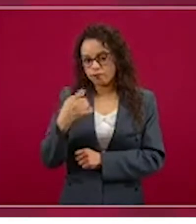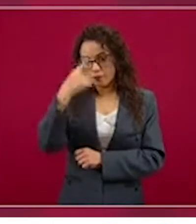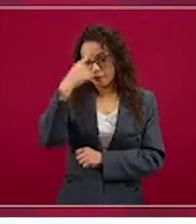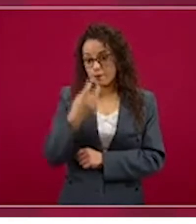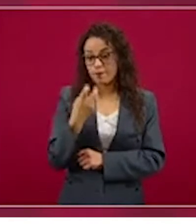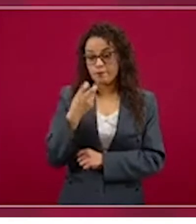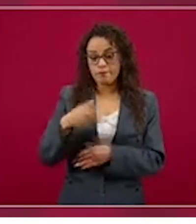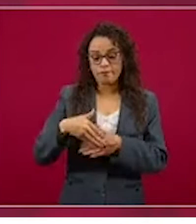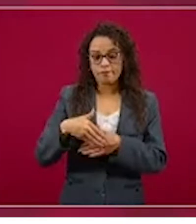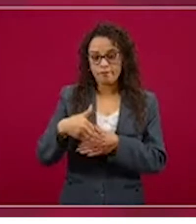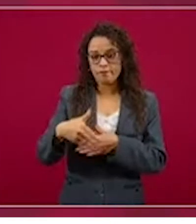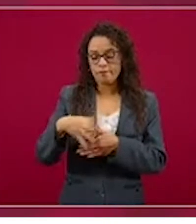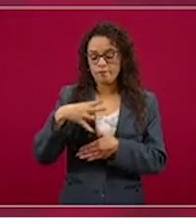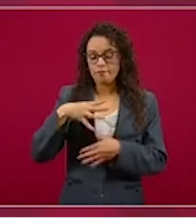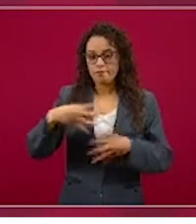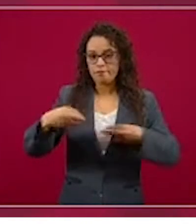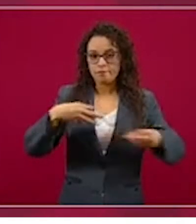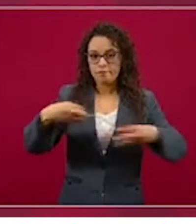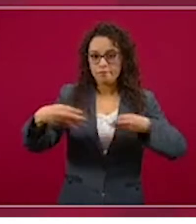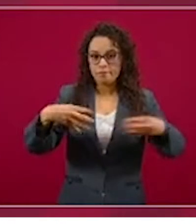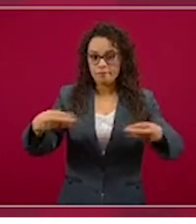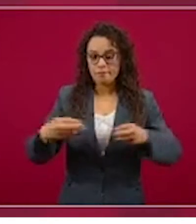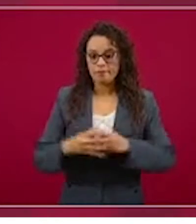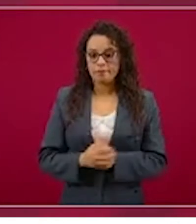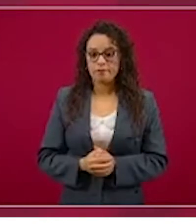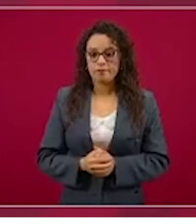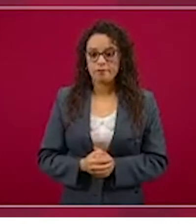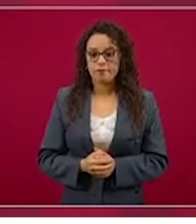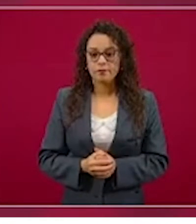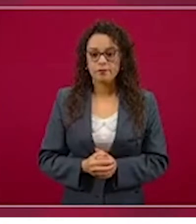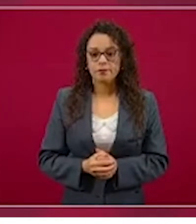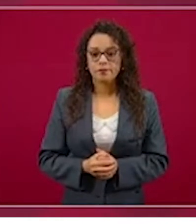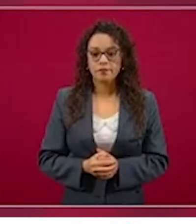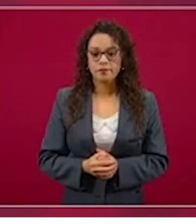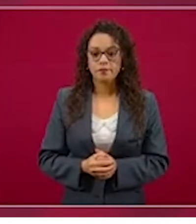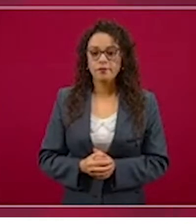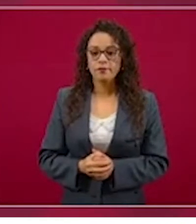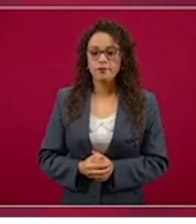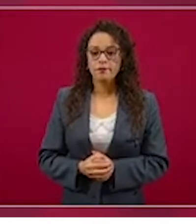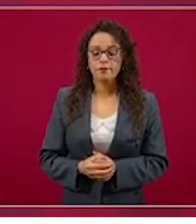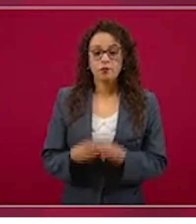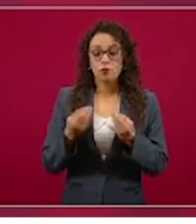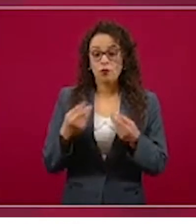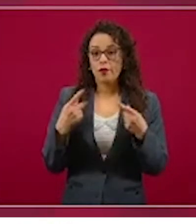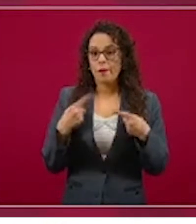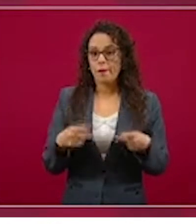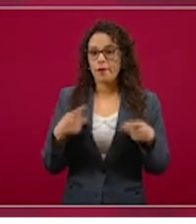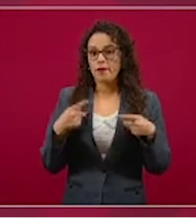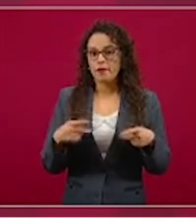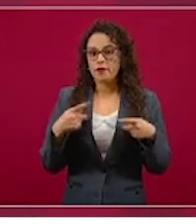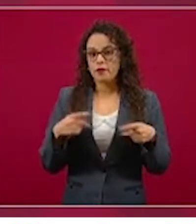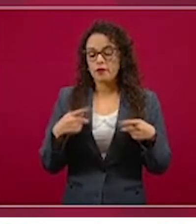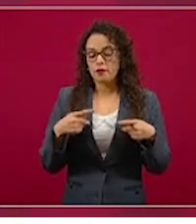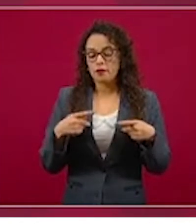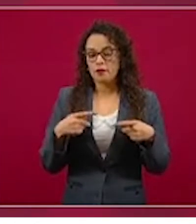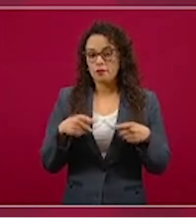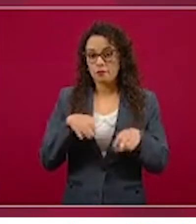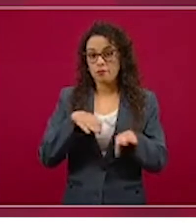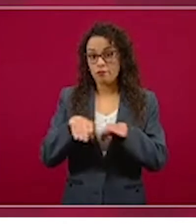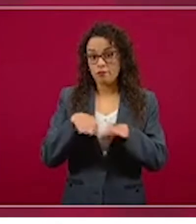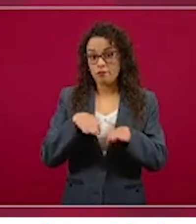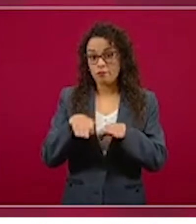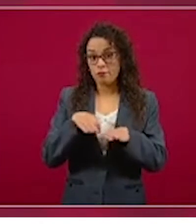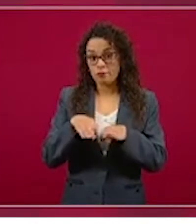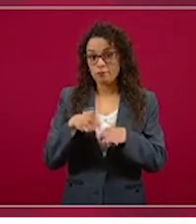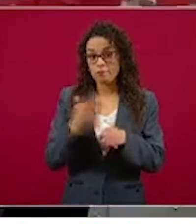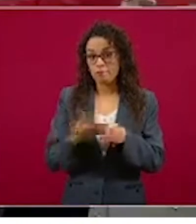muchos trabajadores de la salud todavía están